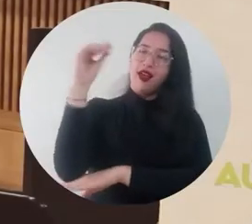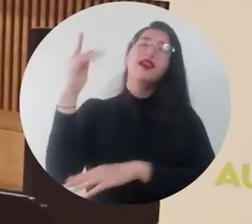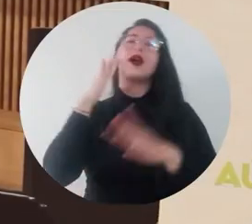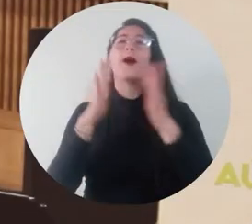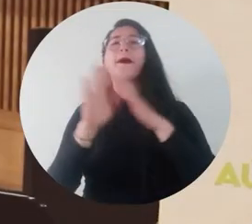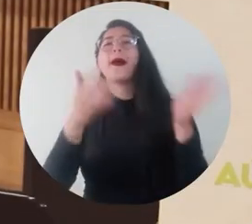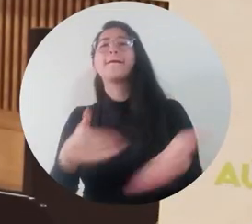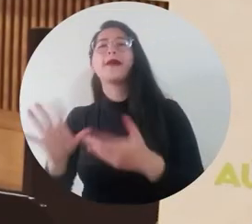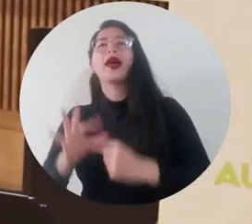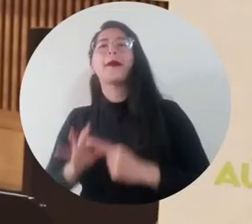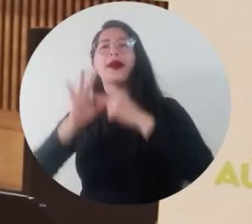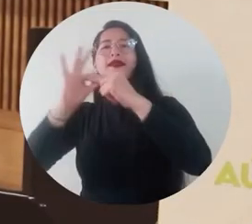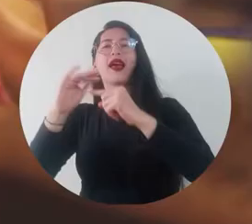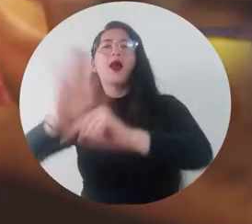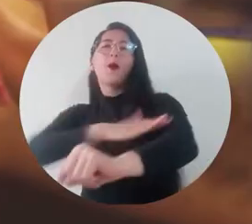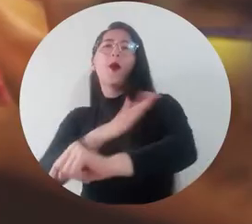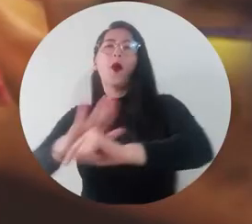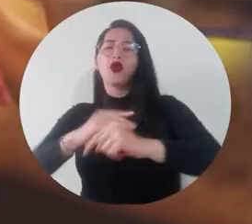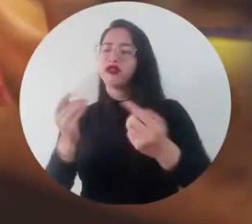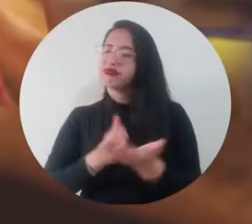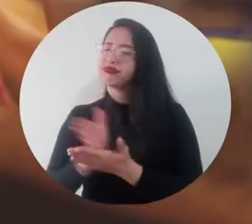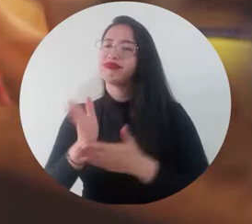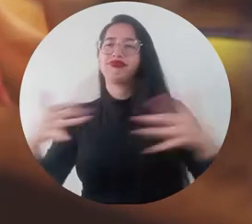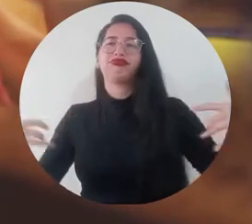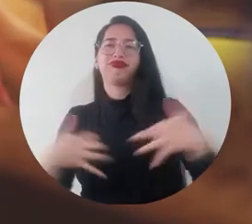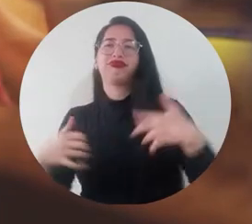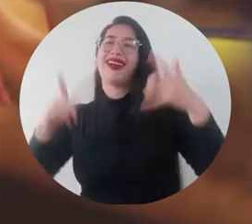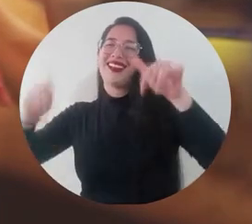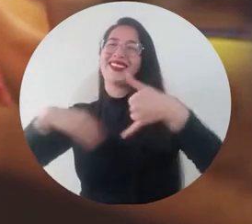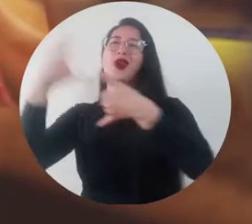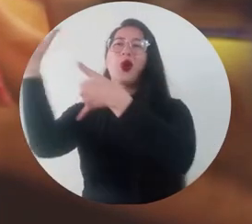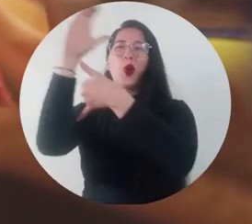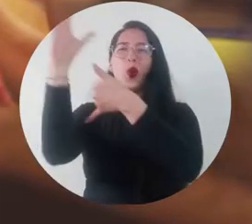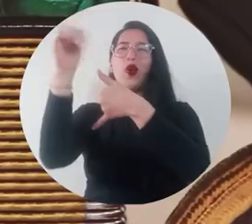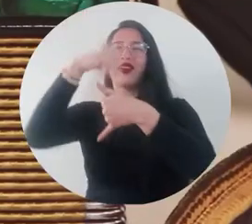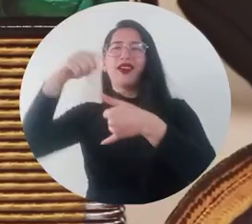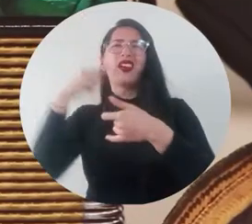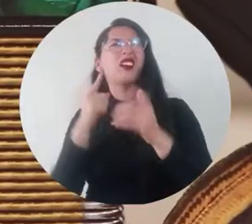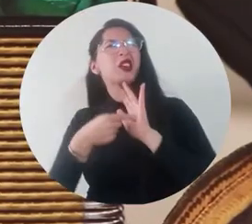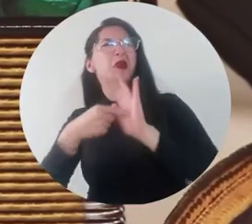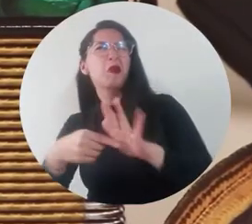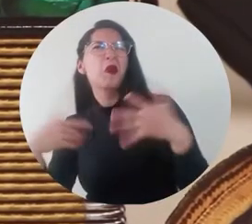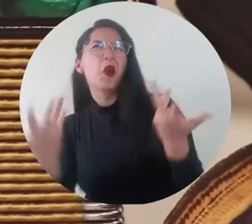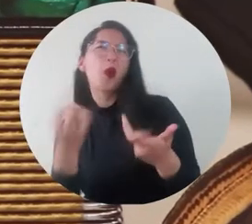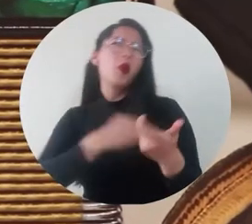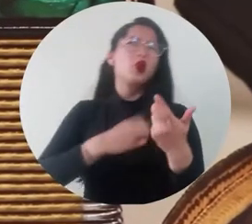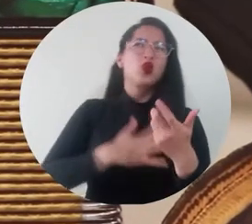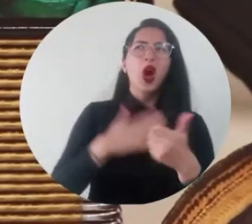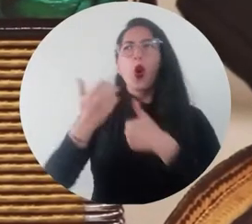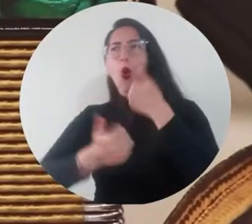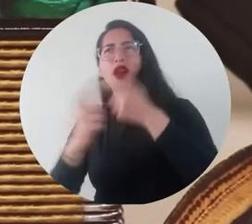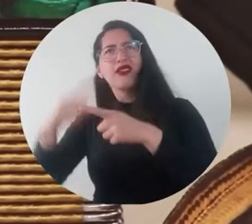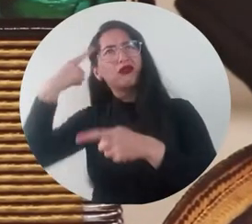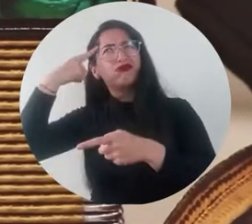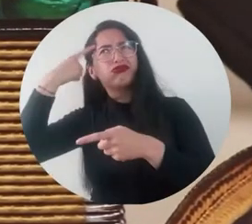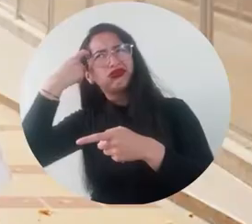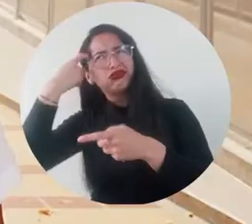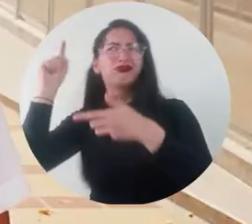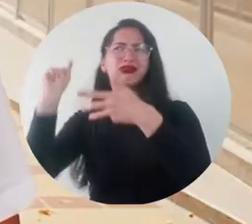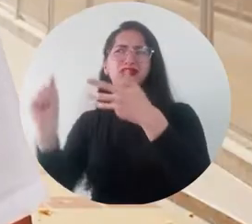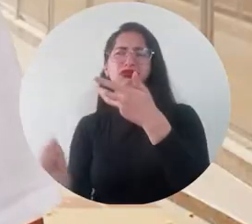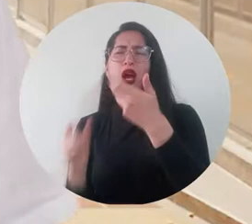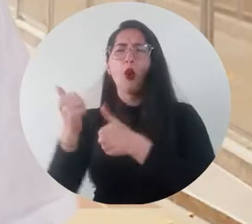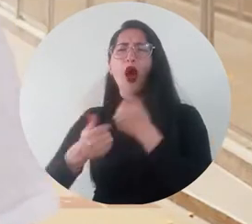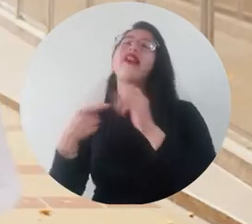desarrolló la conferencia El Plan Especial de Salvaguardia de la Música Vallenata Tradicional del Caribe Colombiano Oportunidades y Desafíos